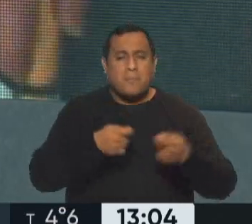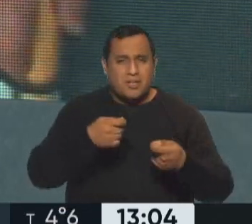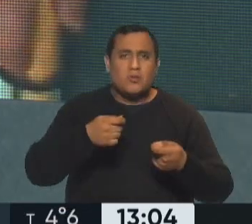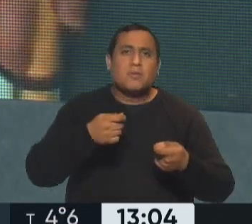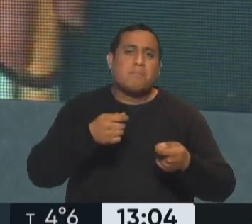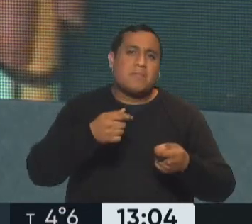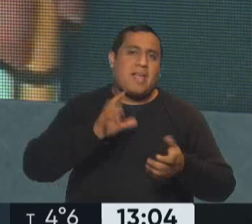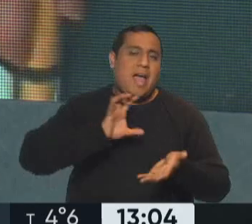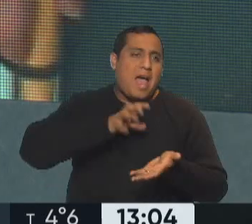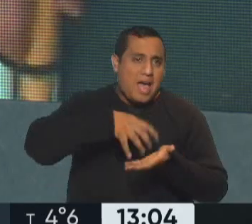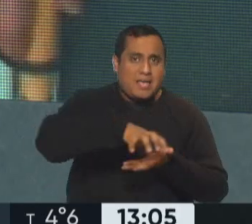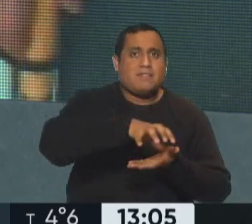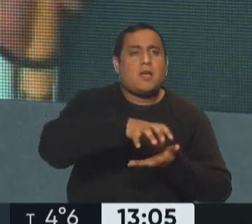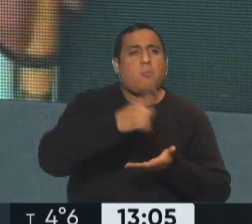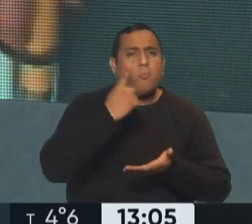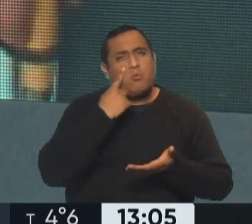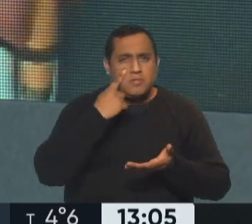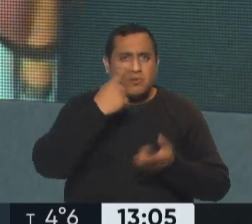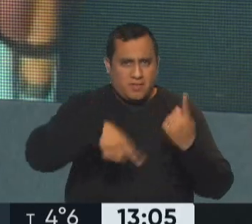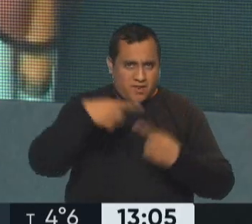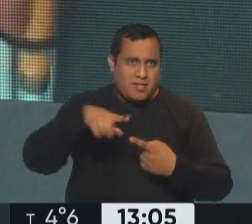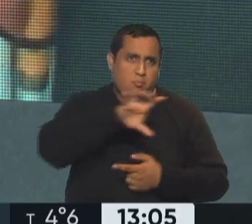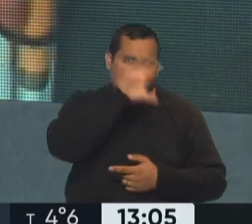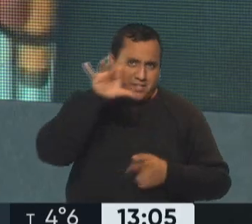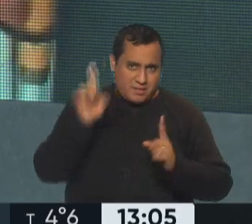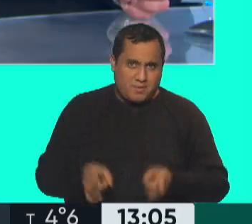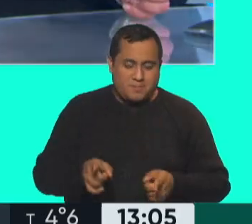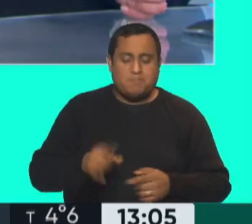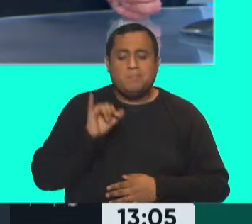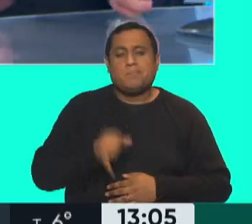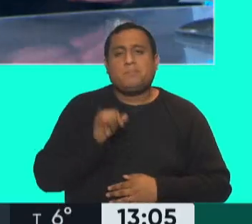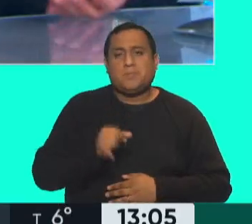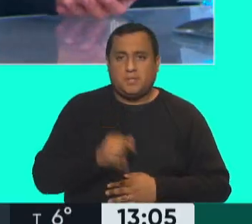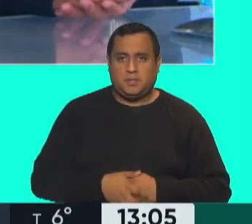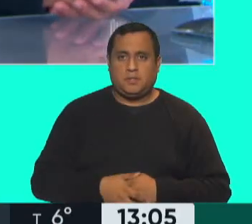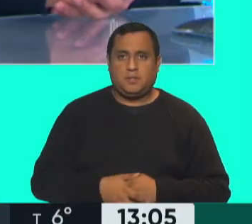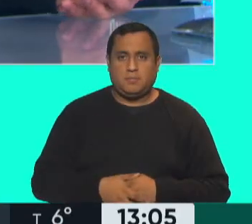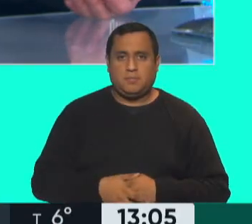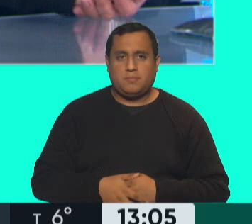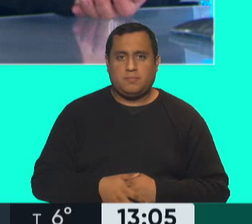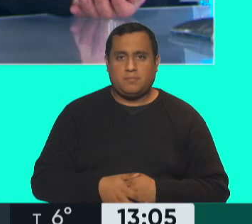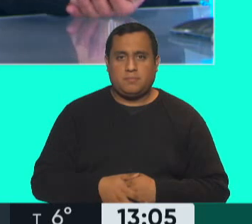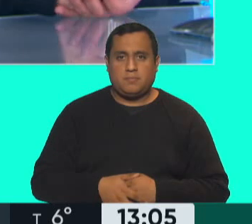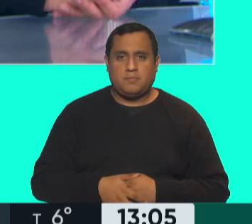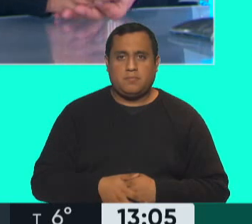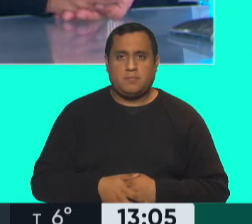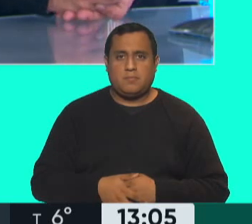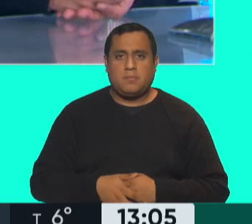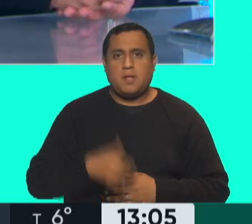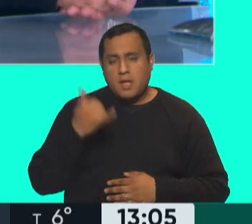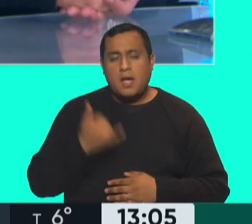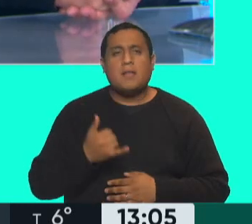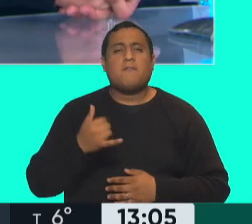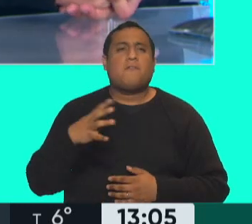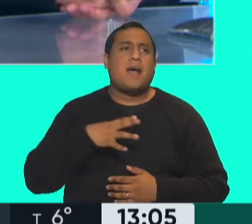y, bueno, los diferentes municipios y provincias. Sí, a nosotros nos faltó un poco la presencia en el